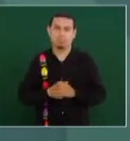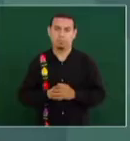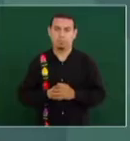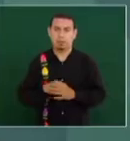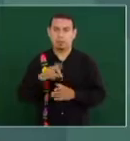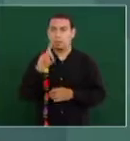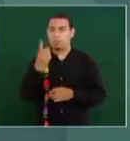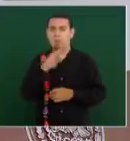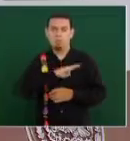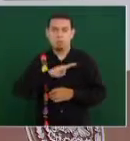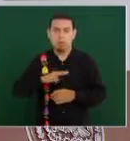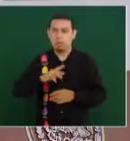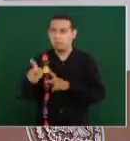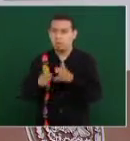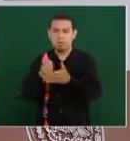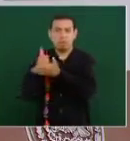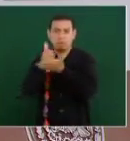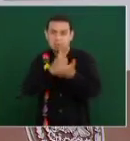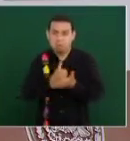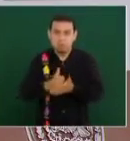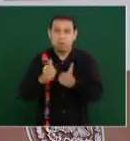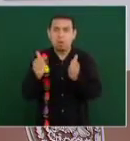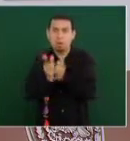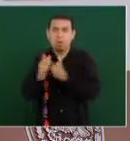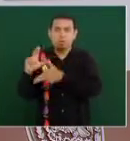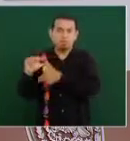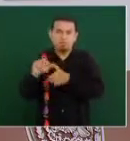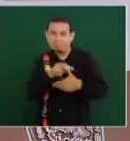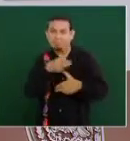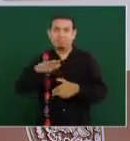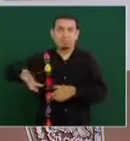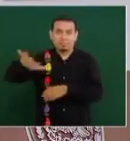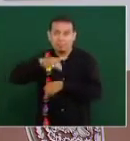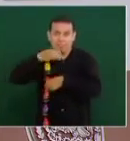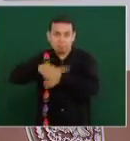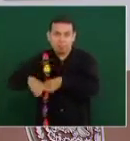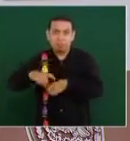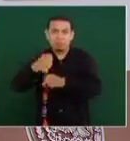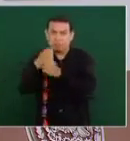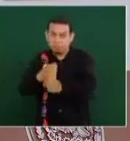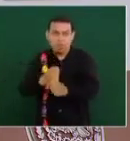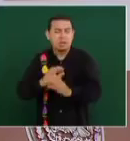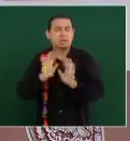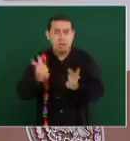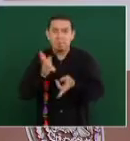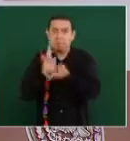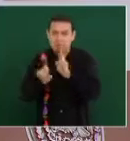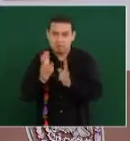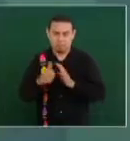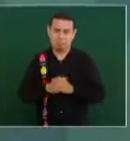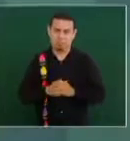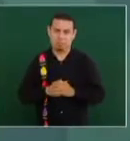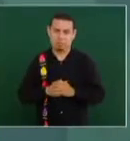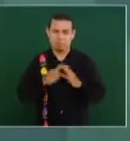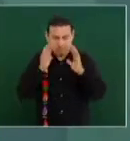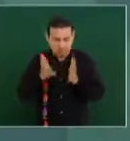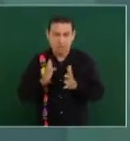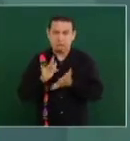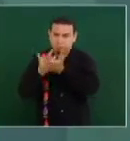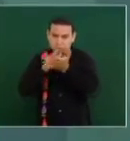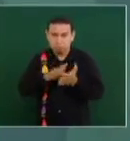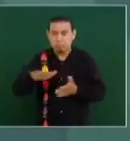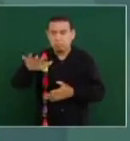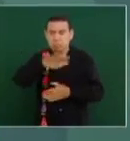municipios con afectaciones, hablamos de todos los municipios